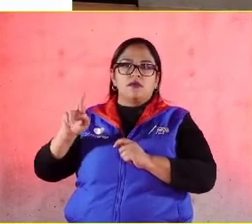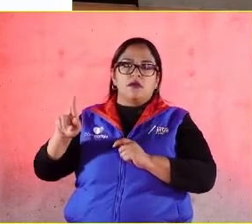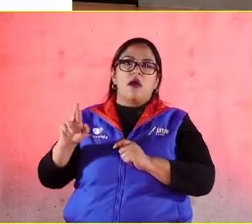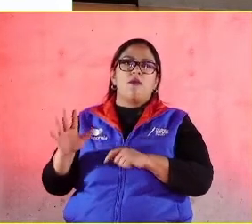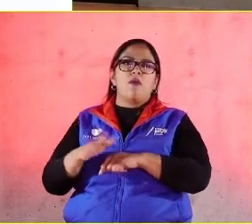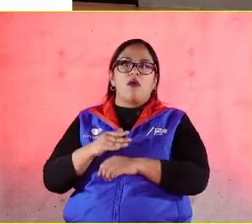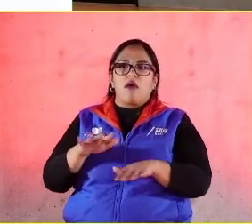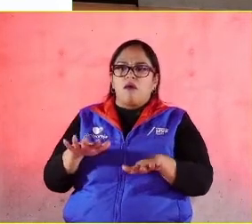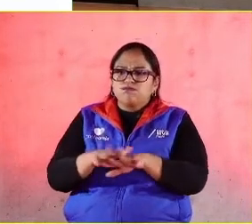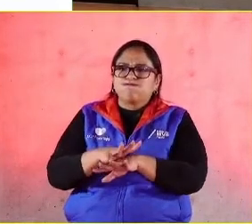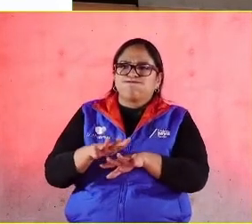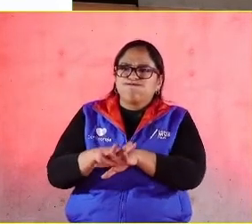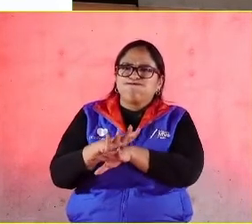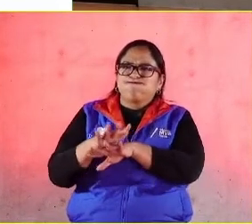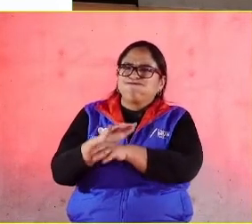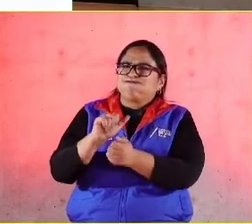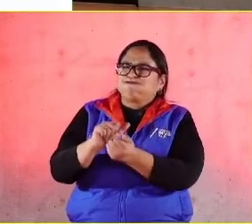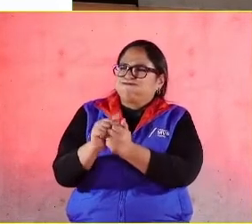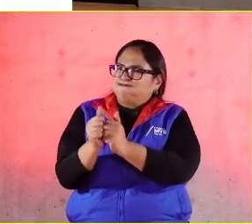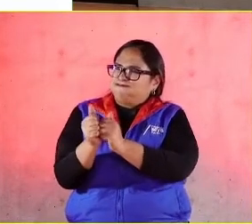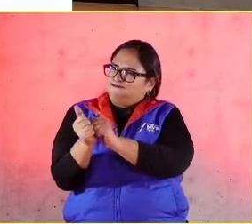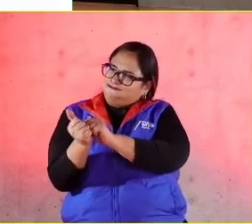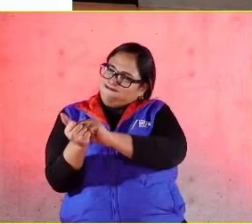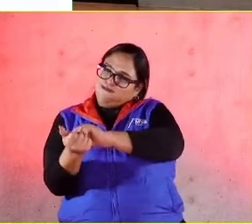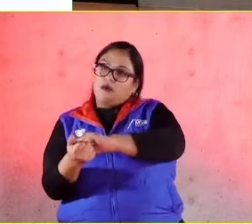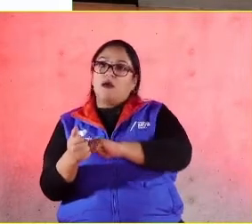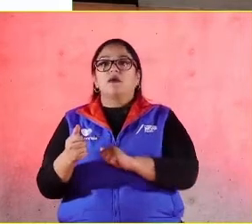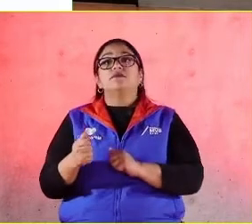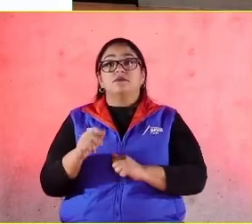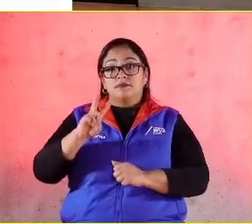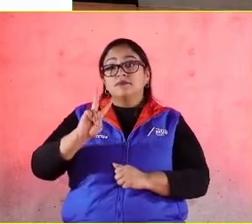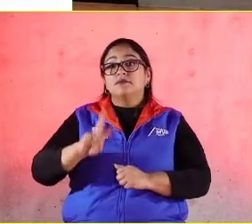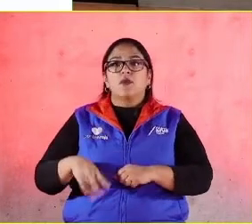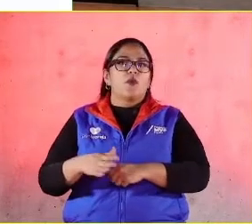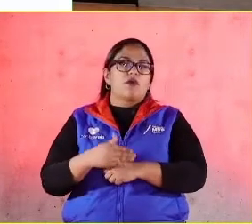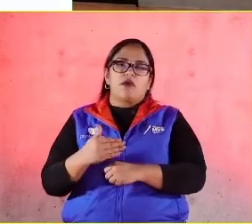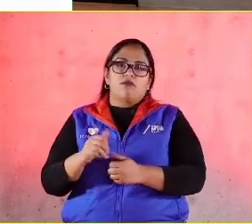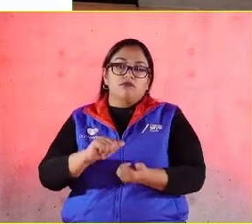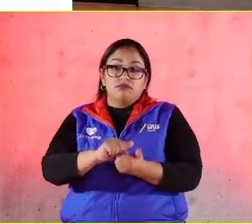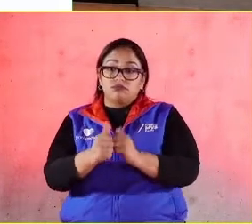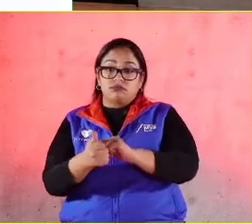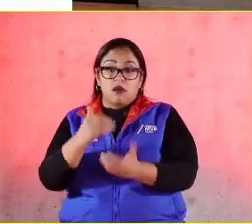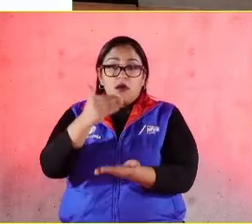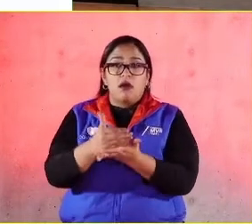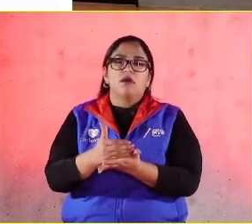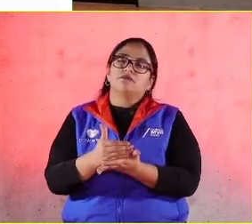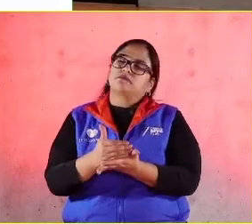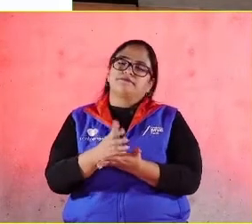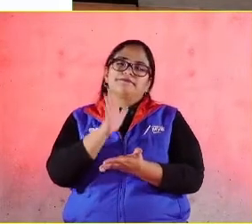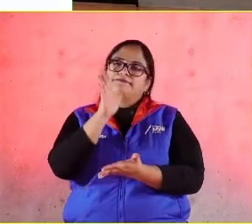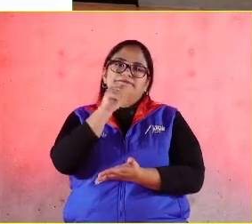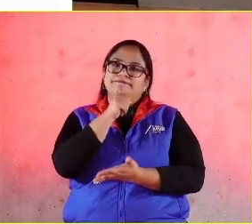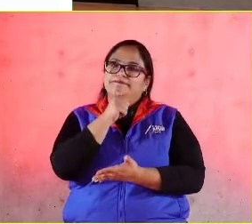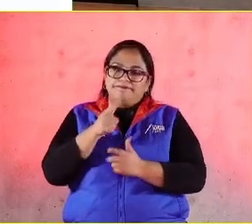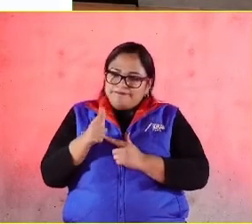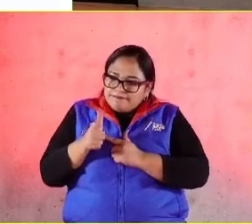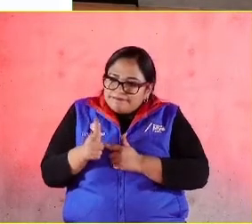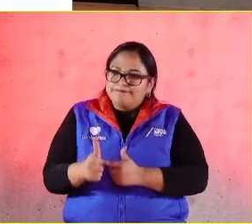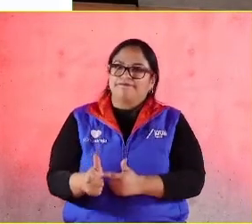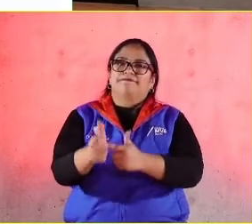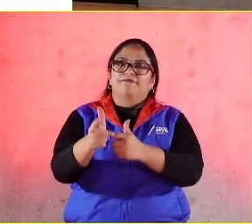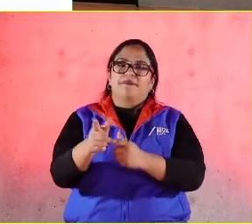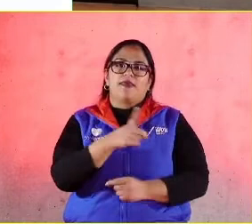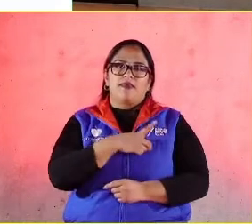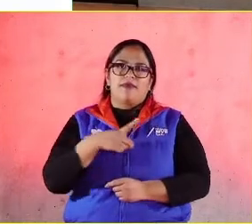transformación, sigue haciendo un proceso de transformación porque ese es inacabable, ese no se puede parar. Y esta